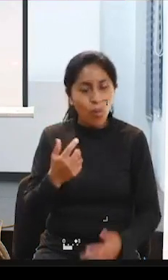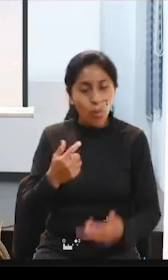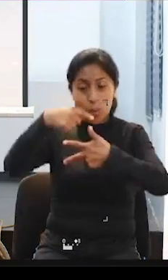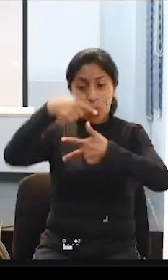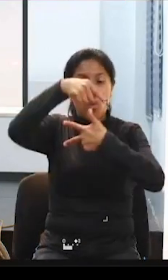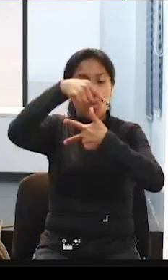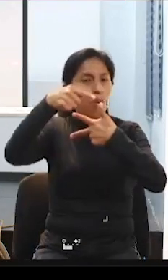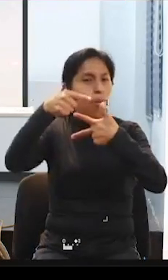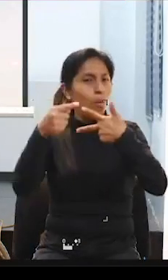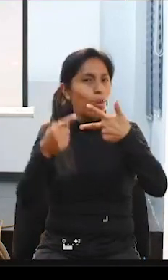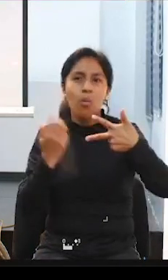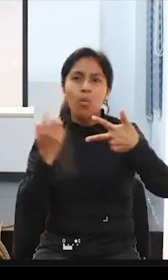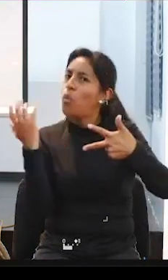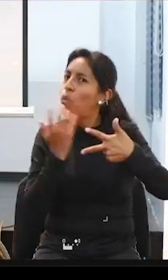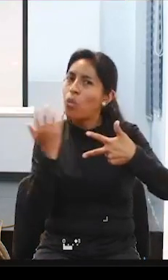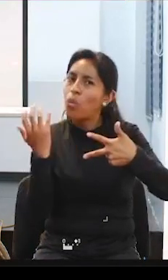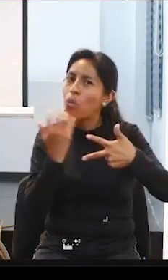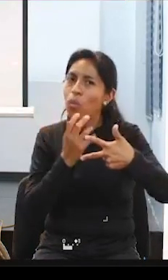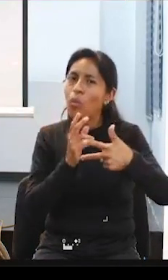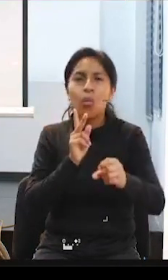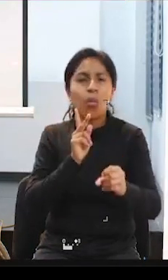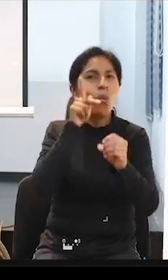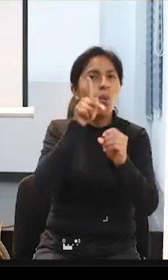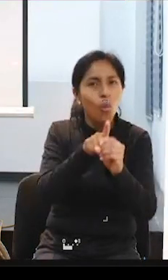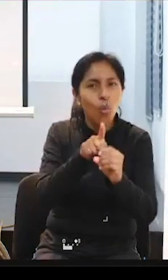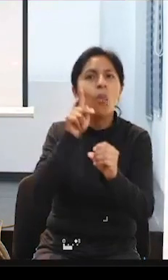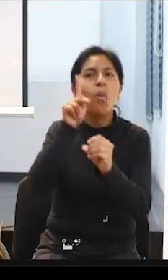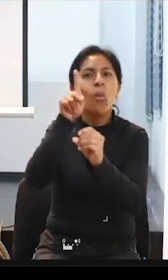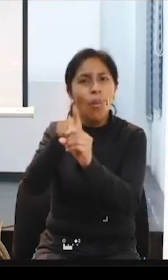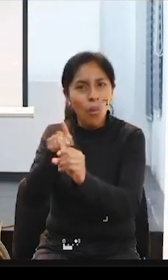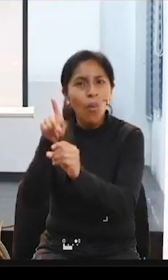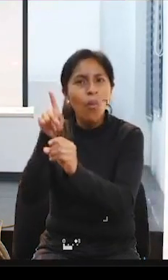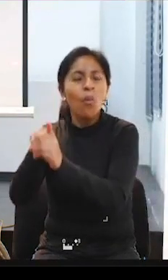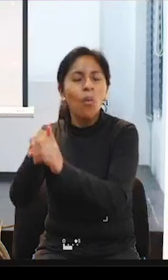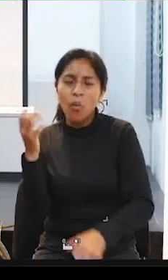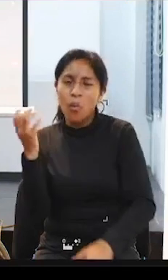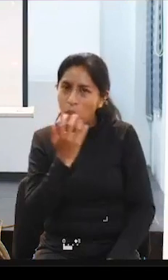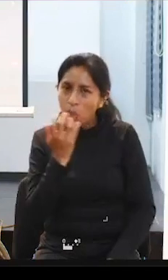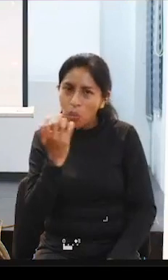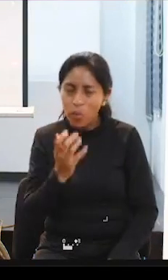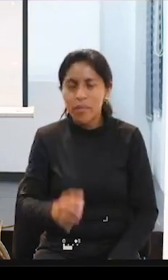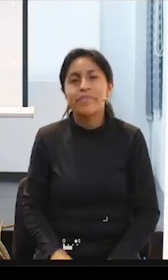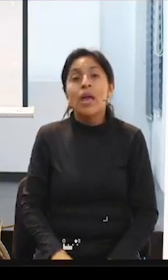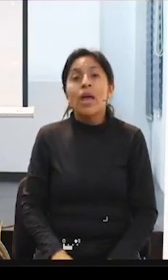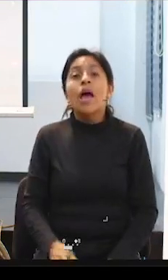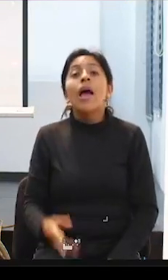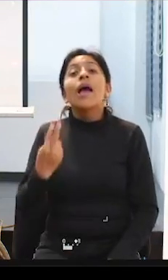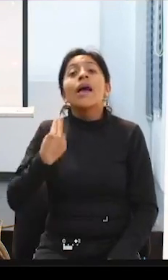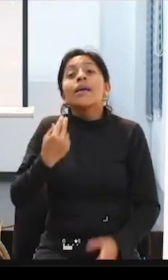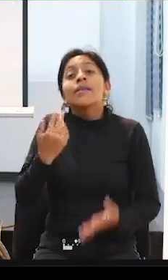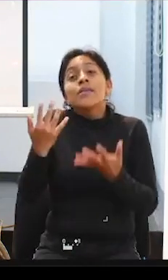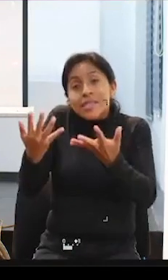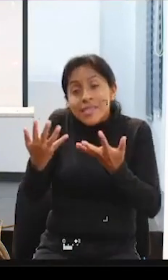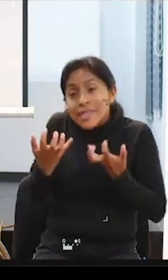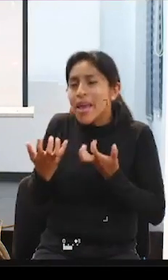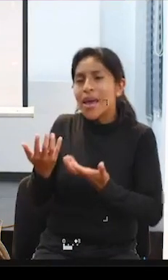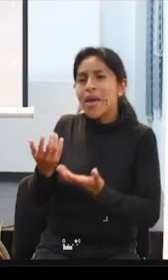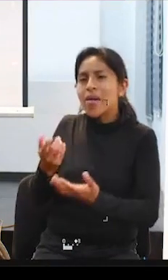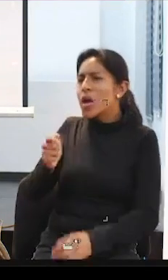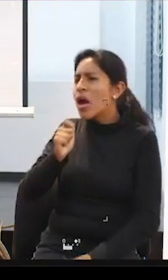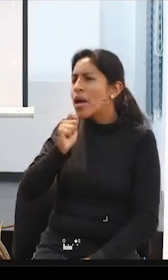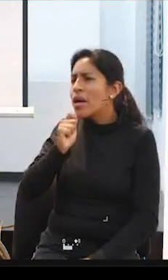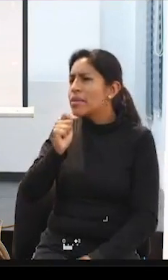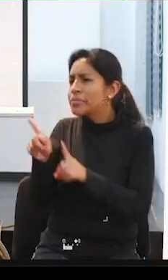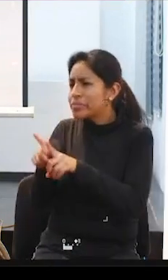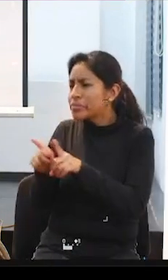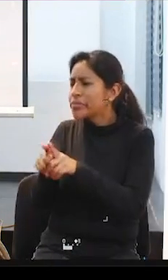día de hoy la participación y nos gustaría poder tener también una interacción, en este caso con la audiencia,